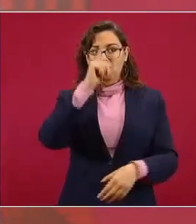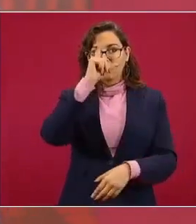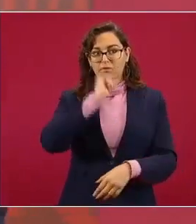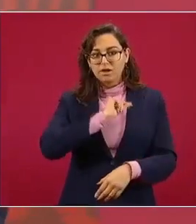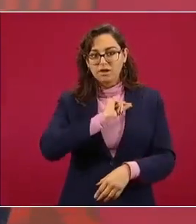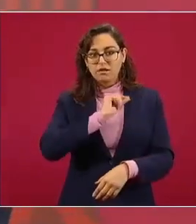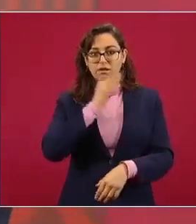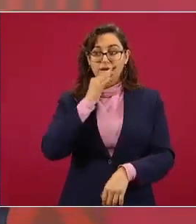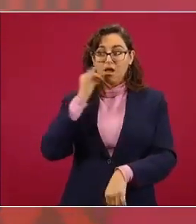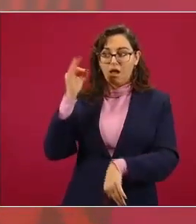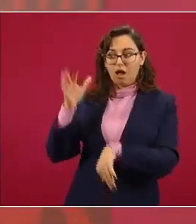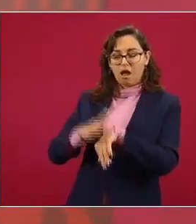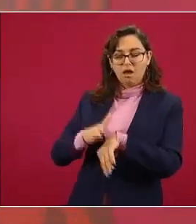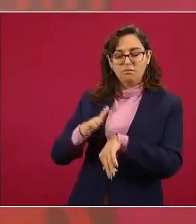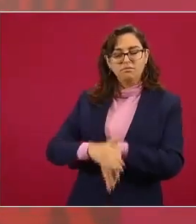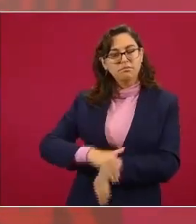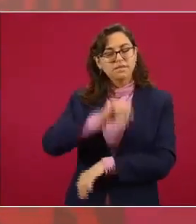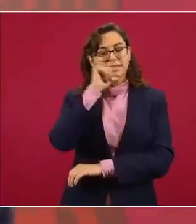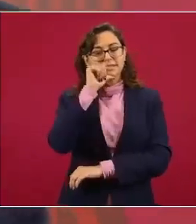con